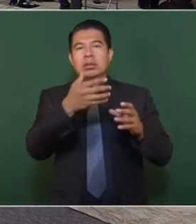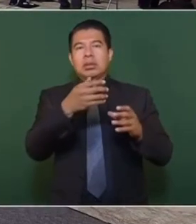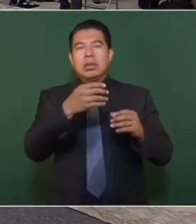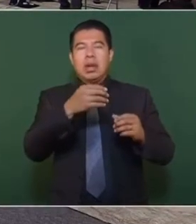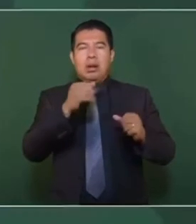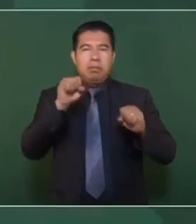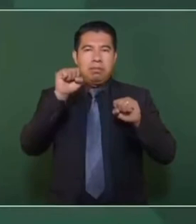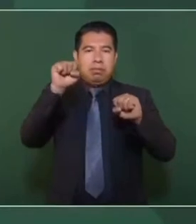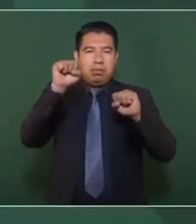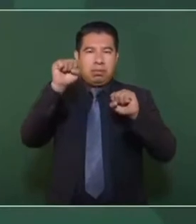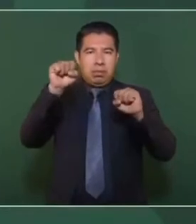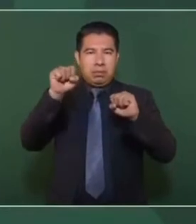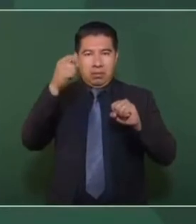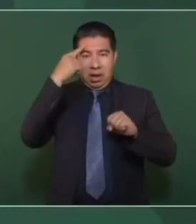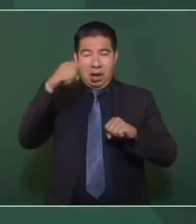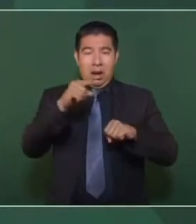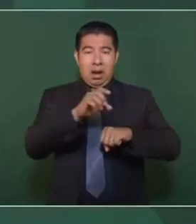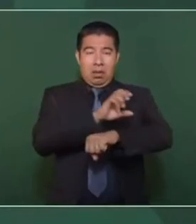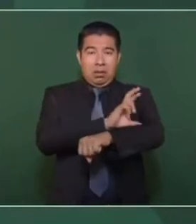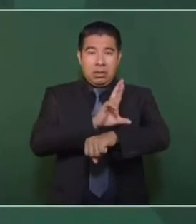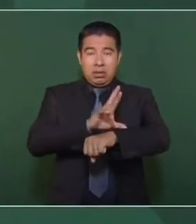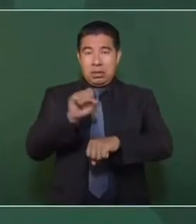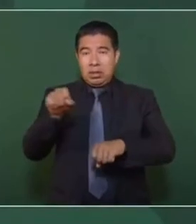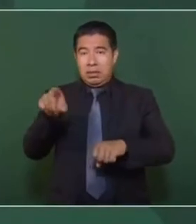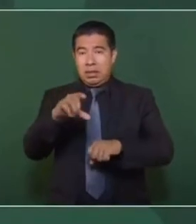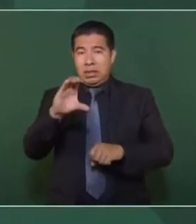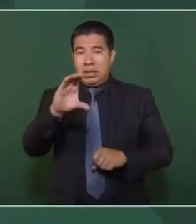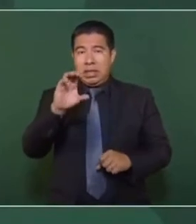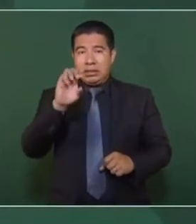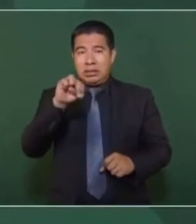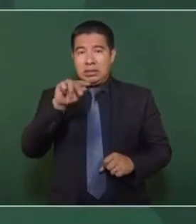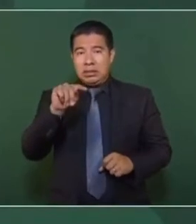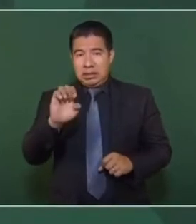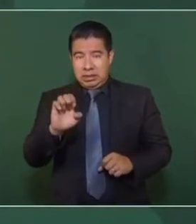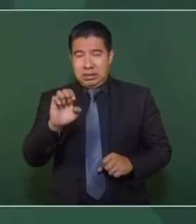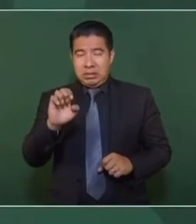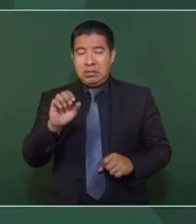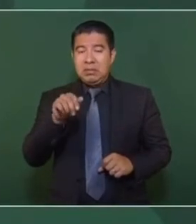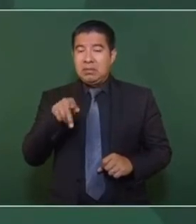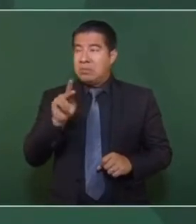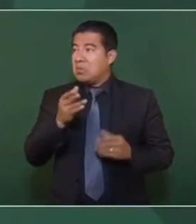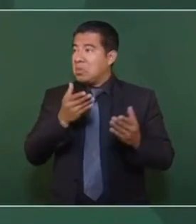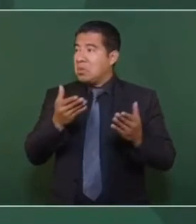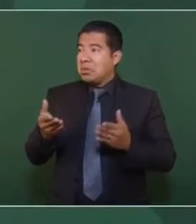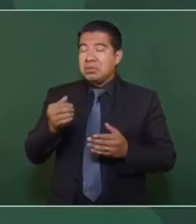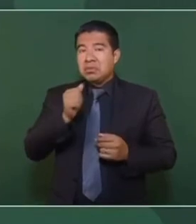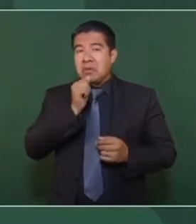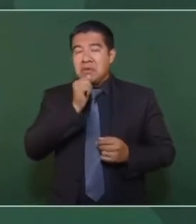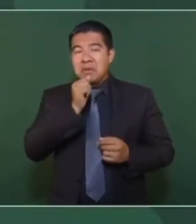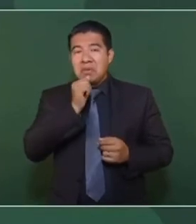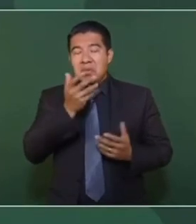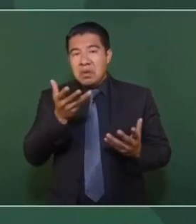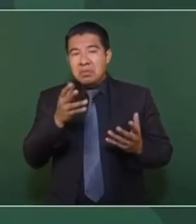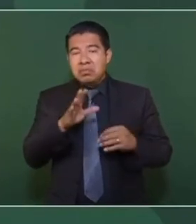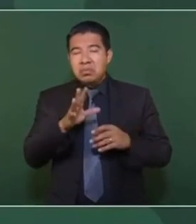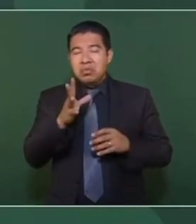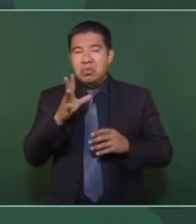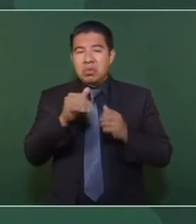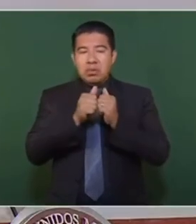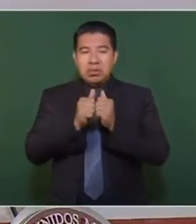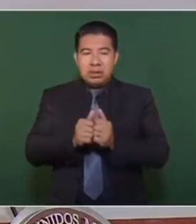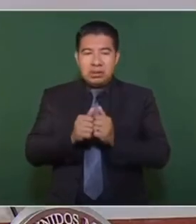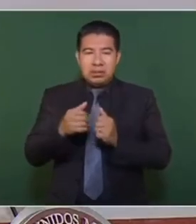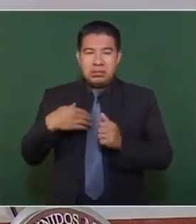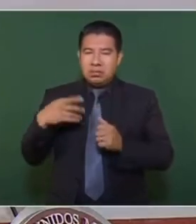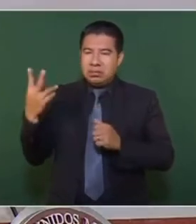la coordinadora, por eso no está aquí con nosotros. Esa es la